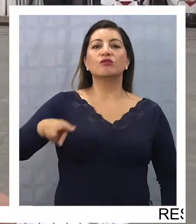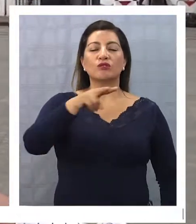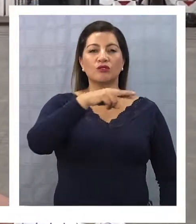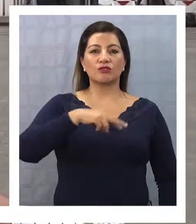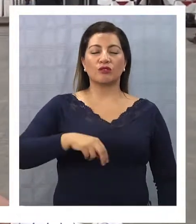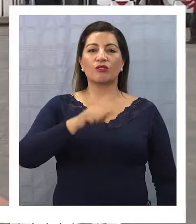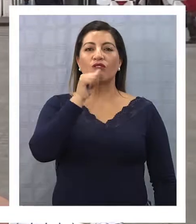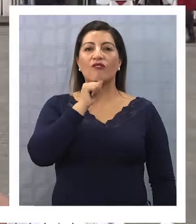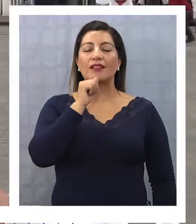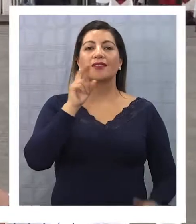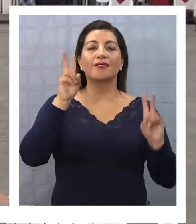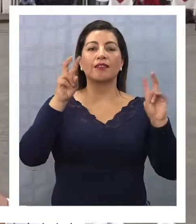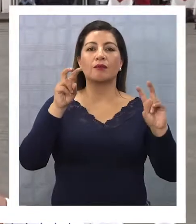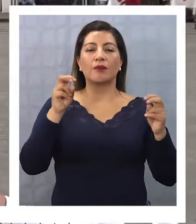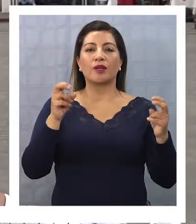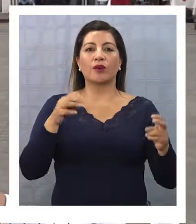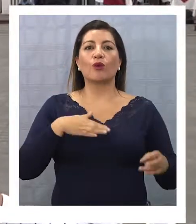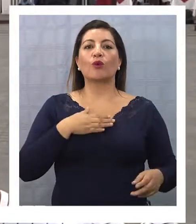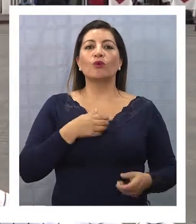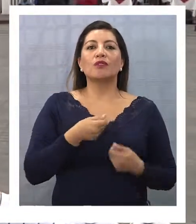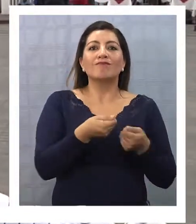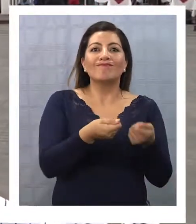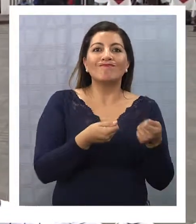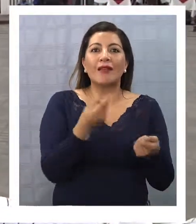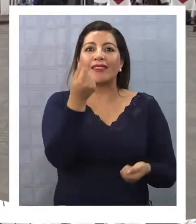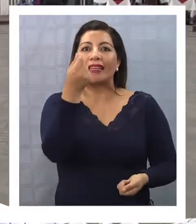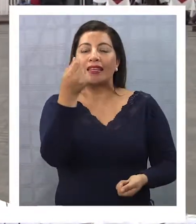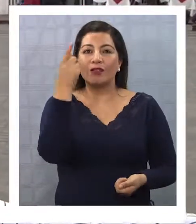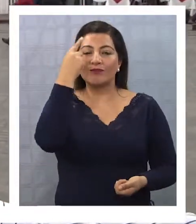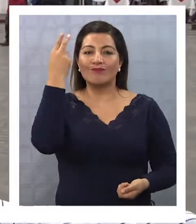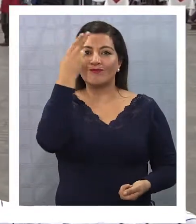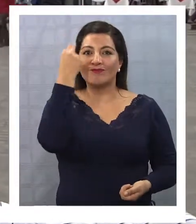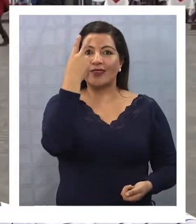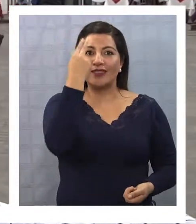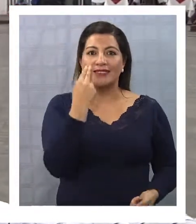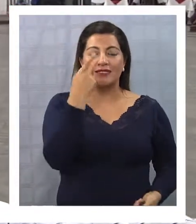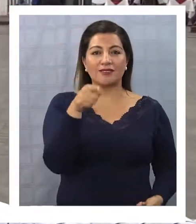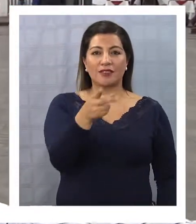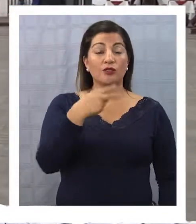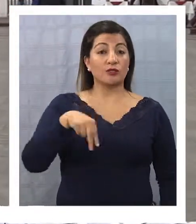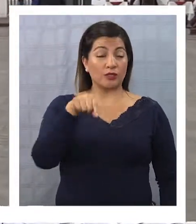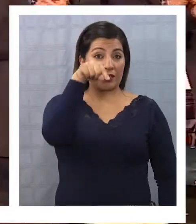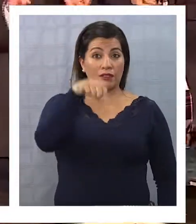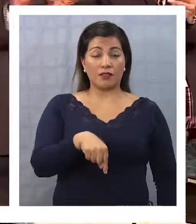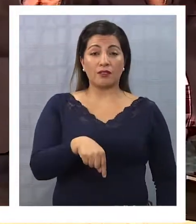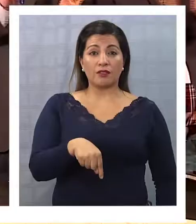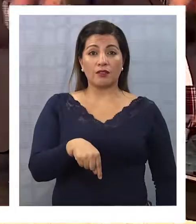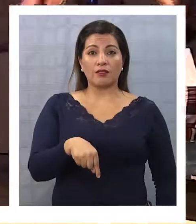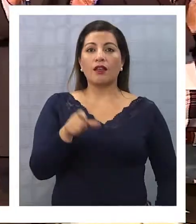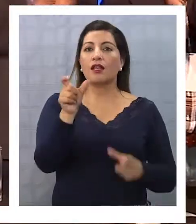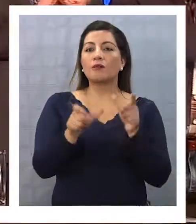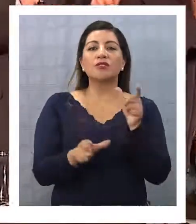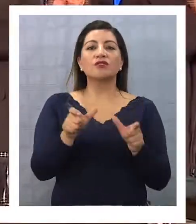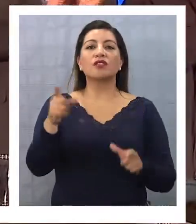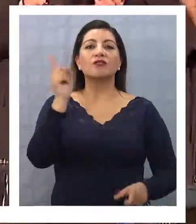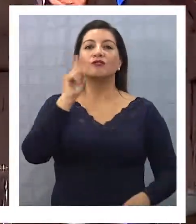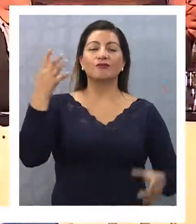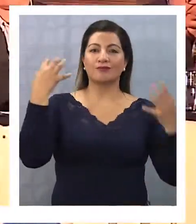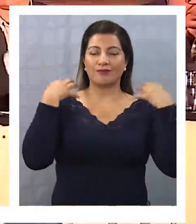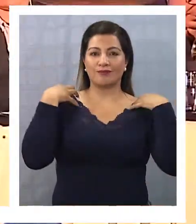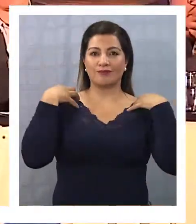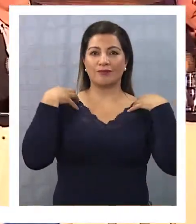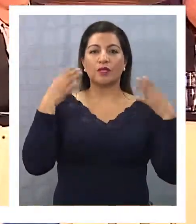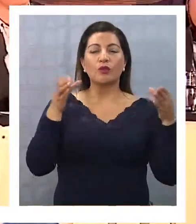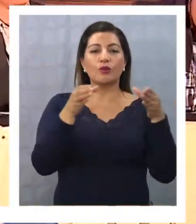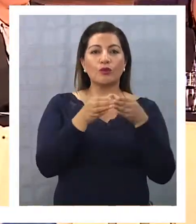que es el consumismo y los dineros, pero yo te digo que aquí la gente no se hace cargo de nada. Yo adherente a la nueva